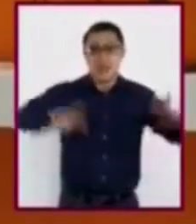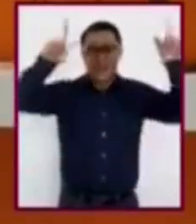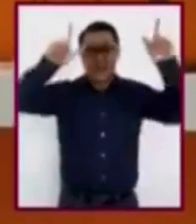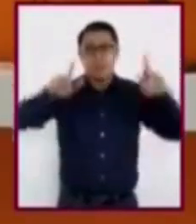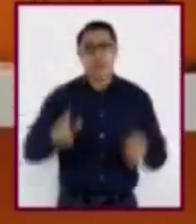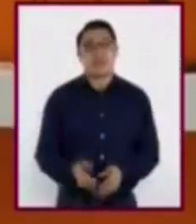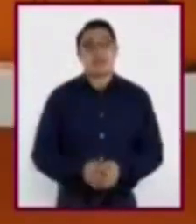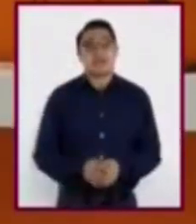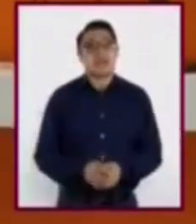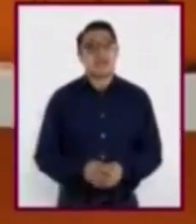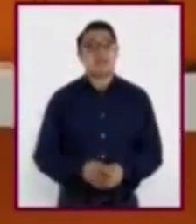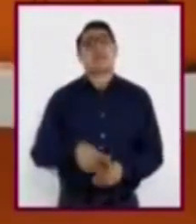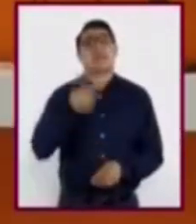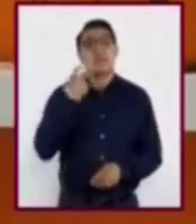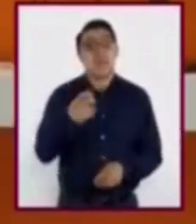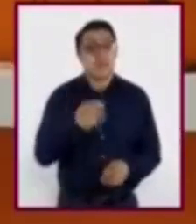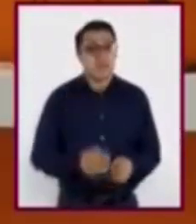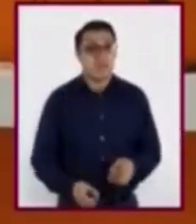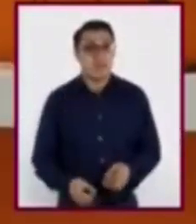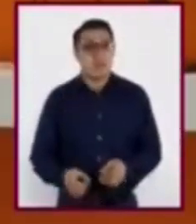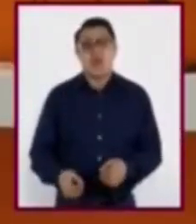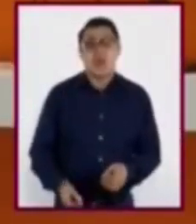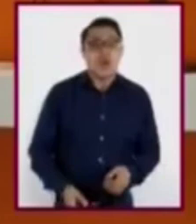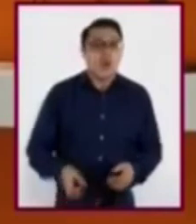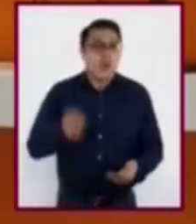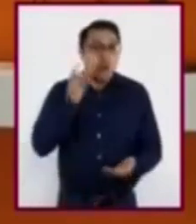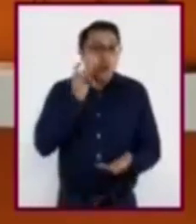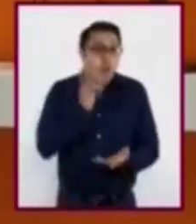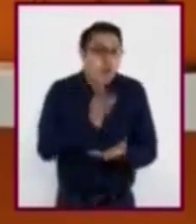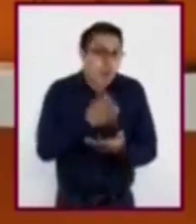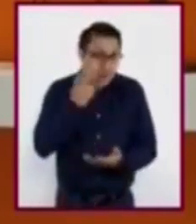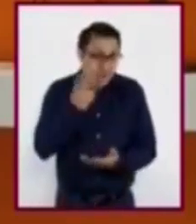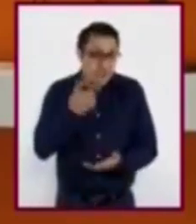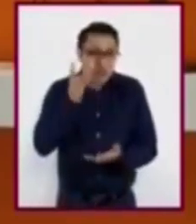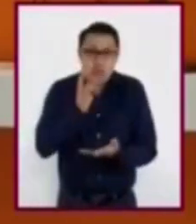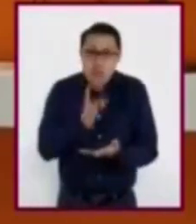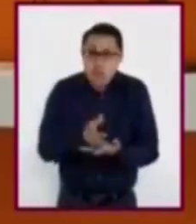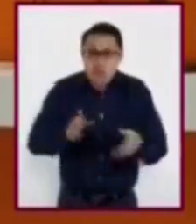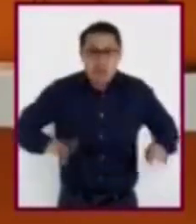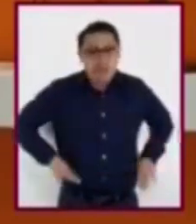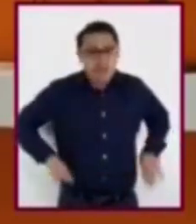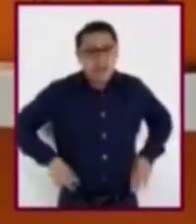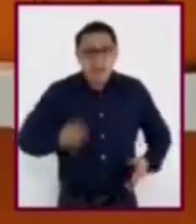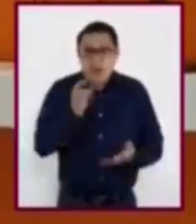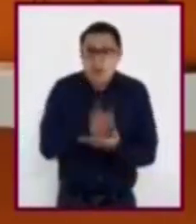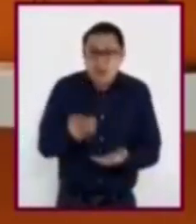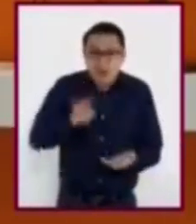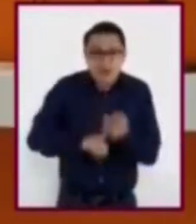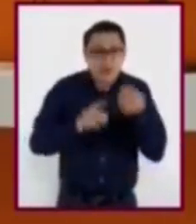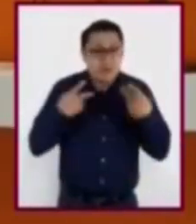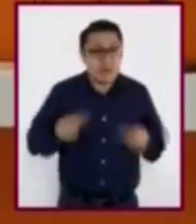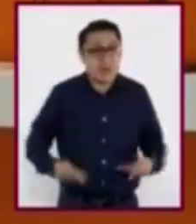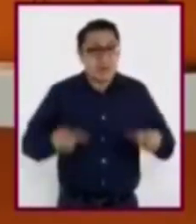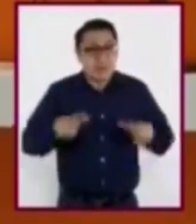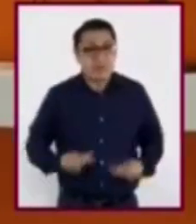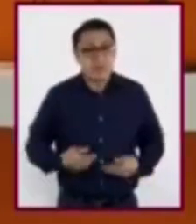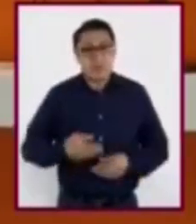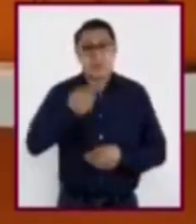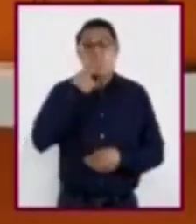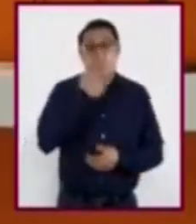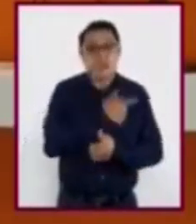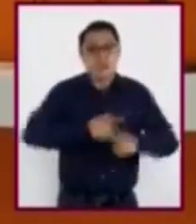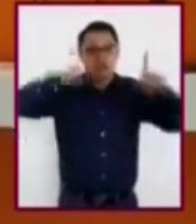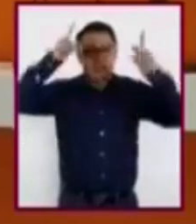una facultad exclusiva de los seres humanos. Para ejercer la libertad hay que reflexionar antes de actuar.